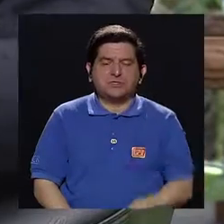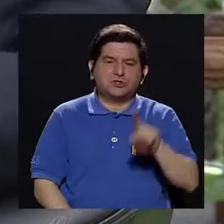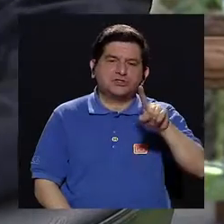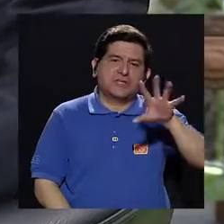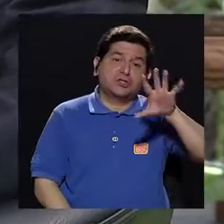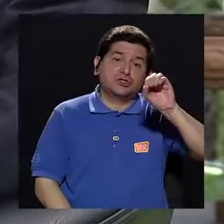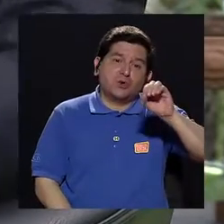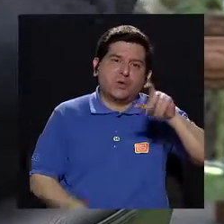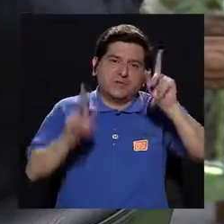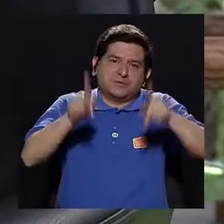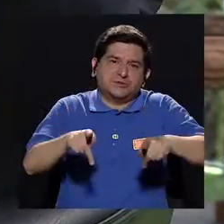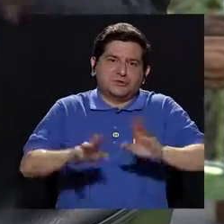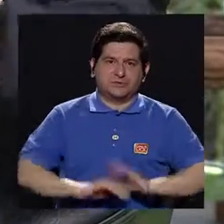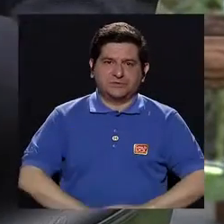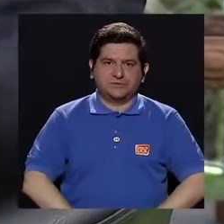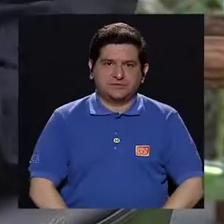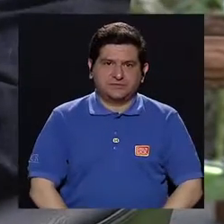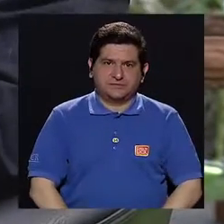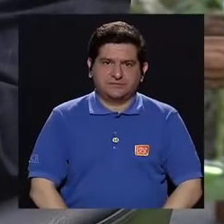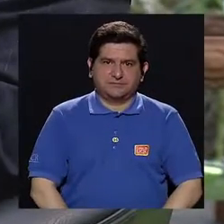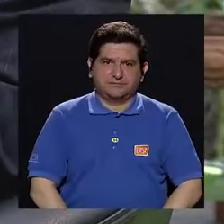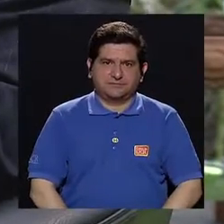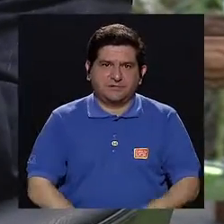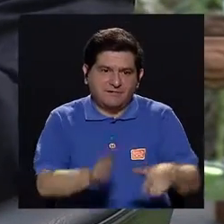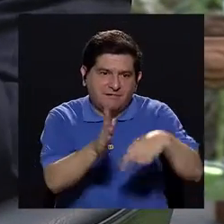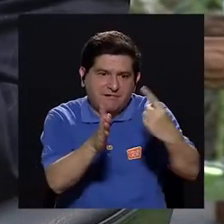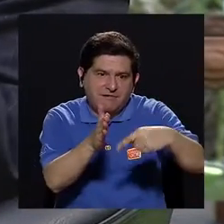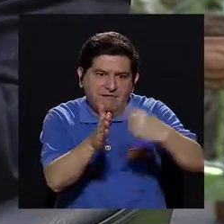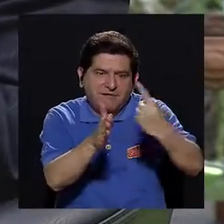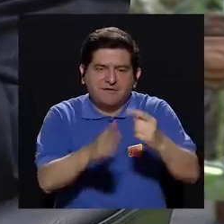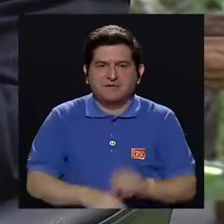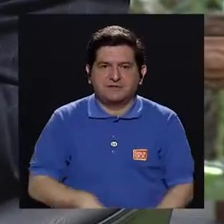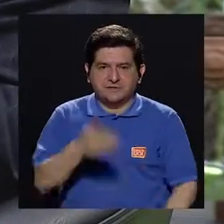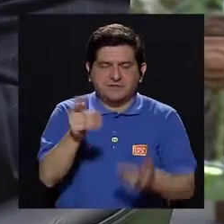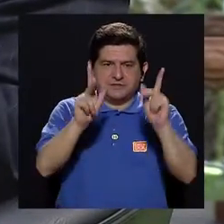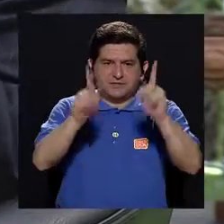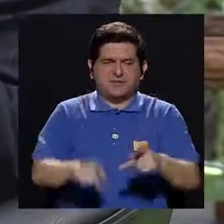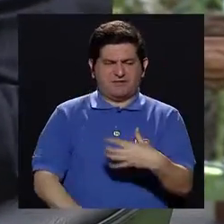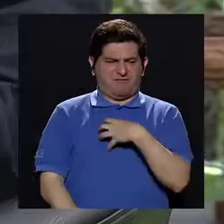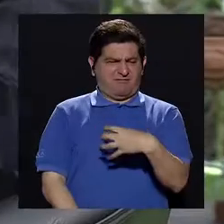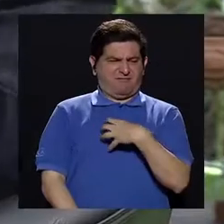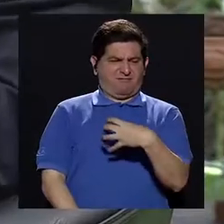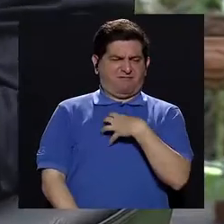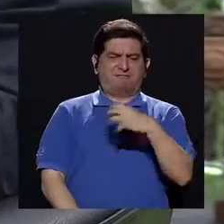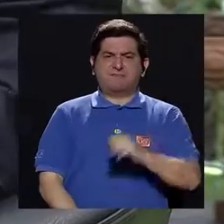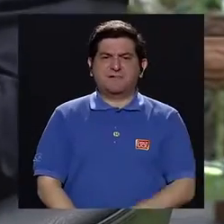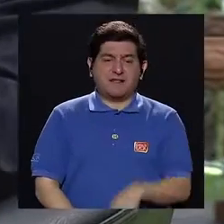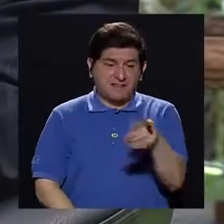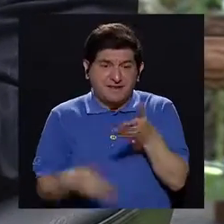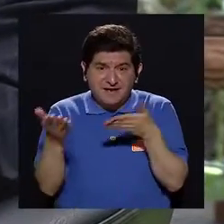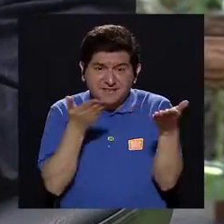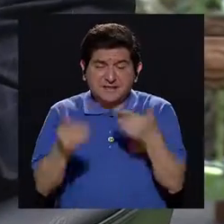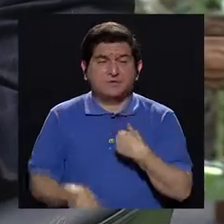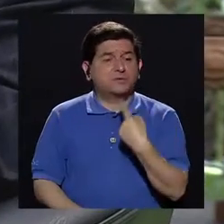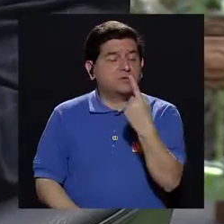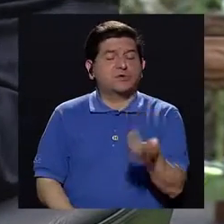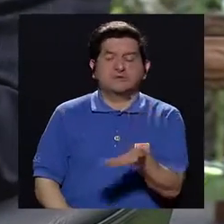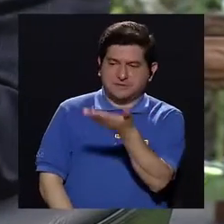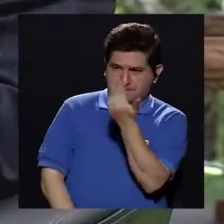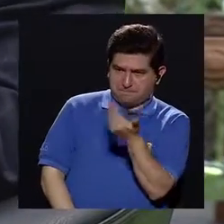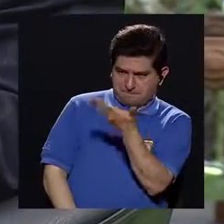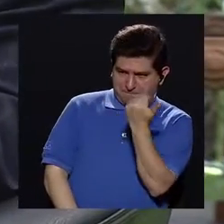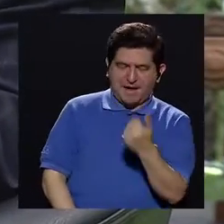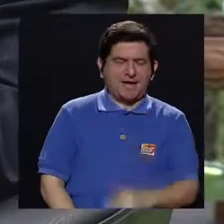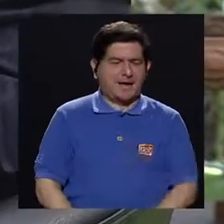casi 150. Entonces, a veces cuando alguien se queja de los servicios, uno le dice,